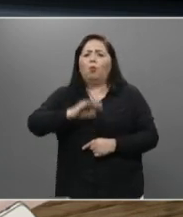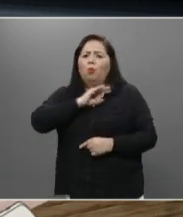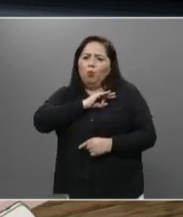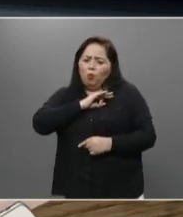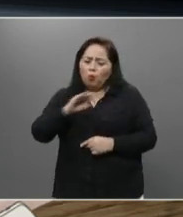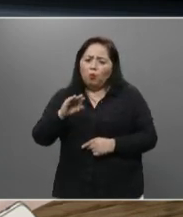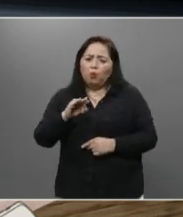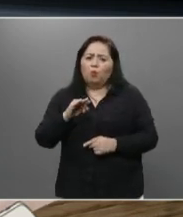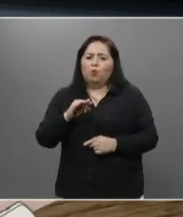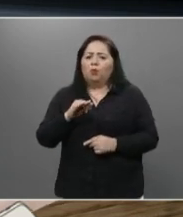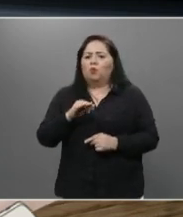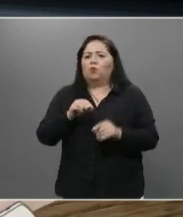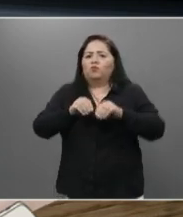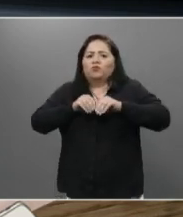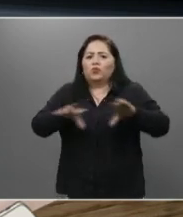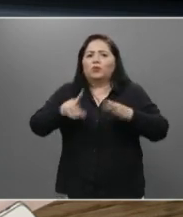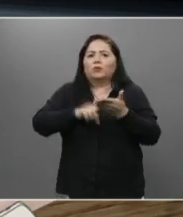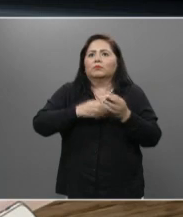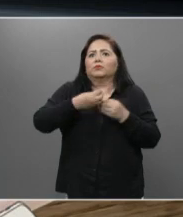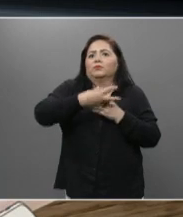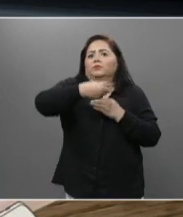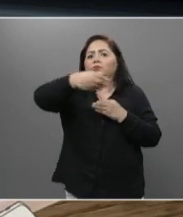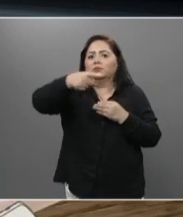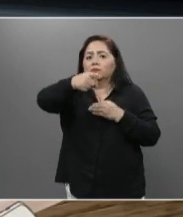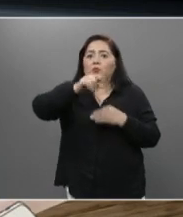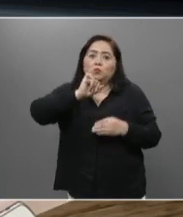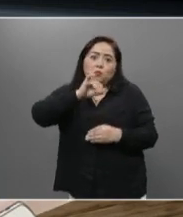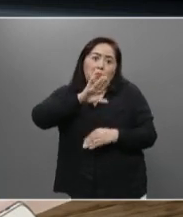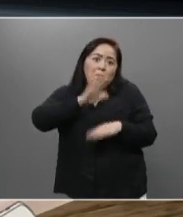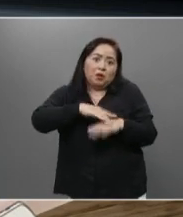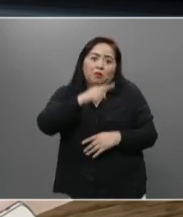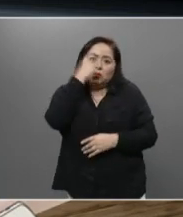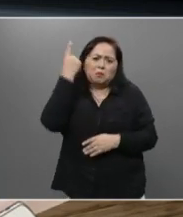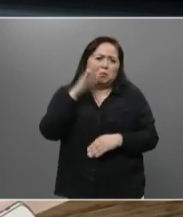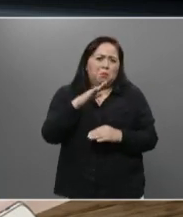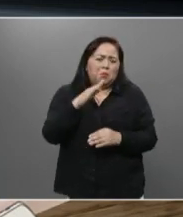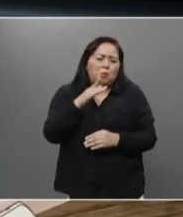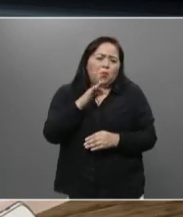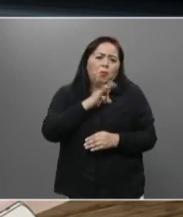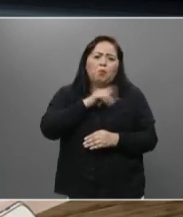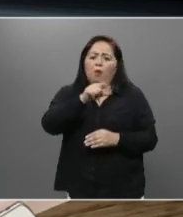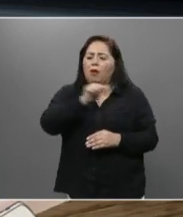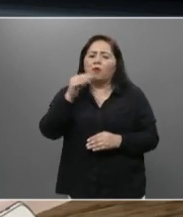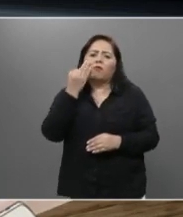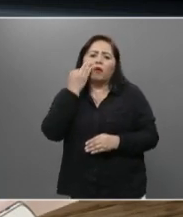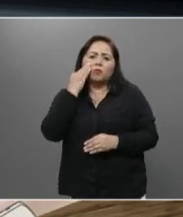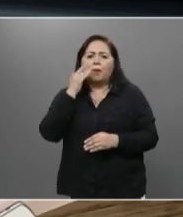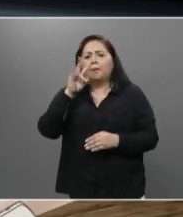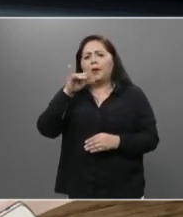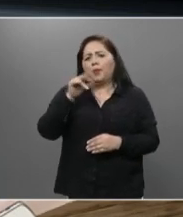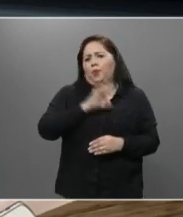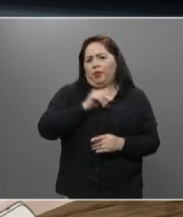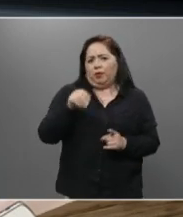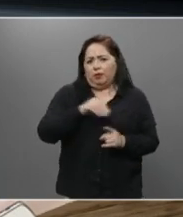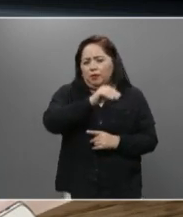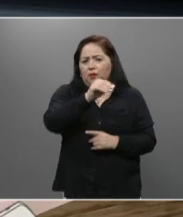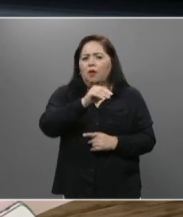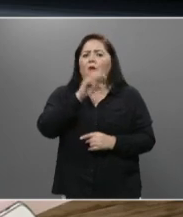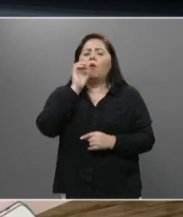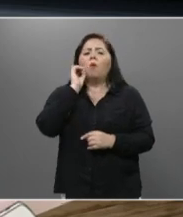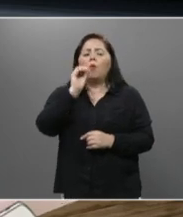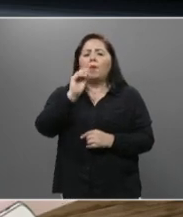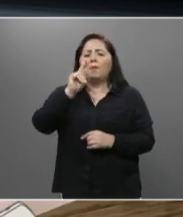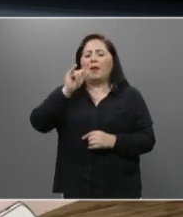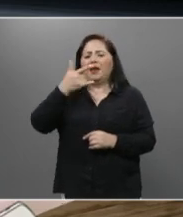migrar la transmisión, si le es más práctico, a Facebook en vivo, a la